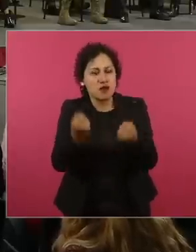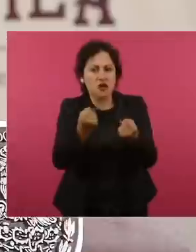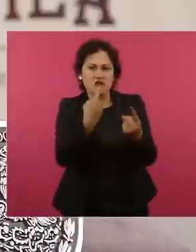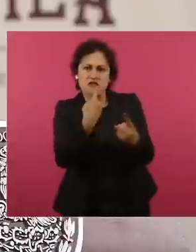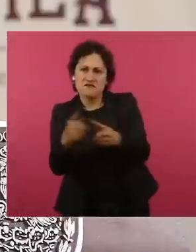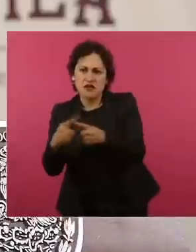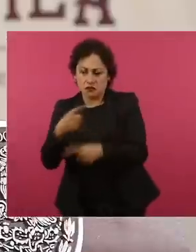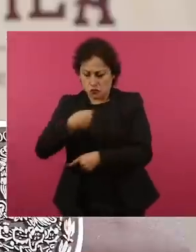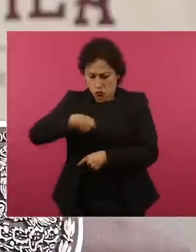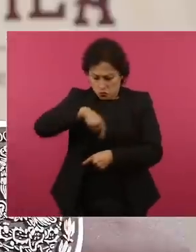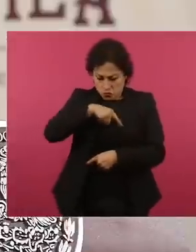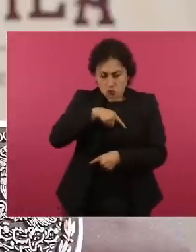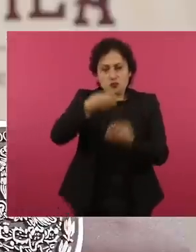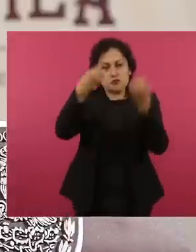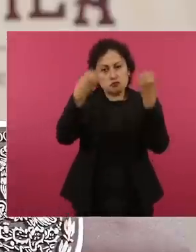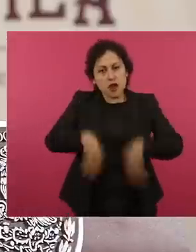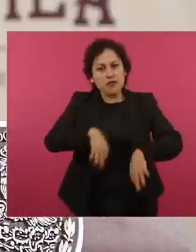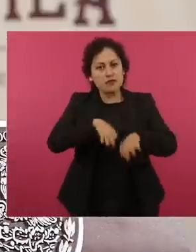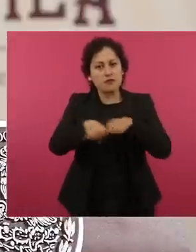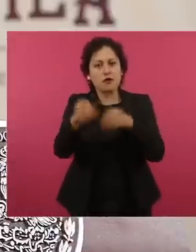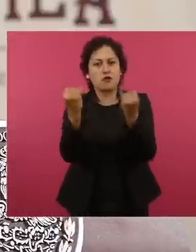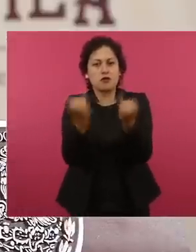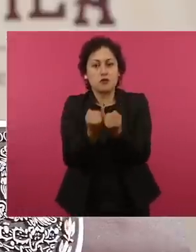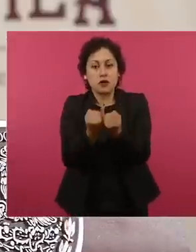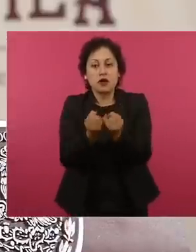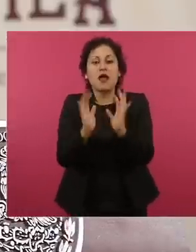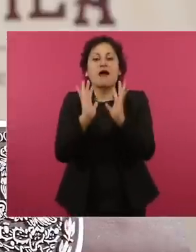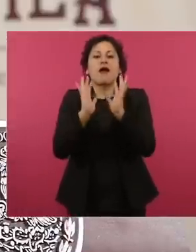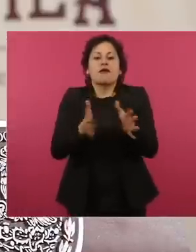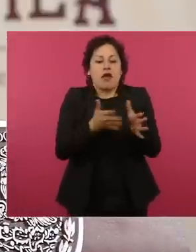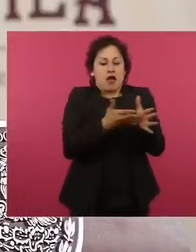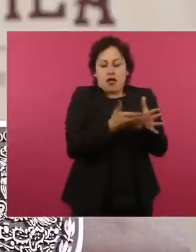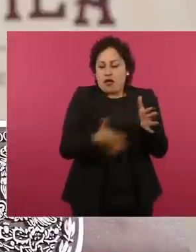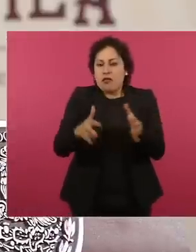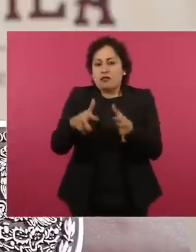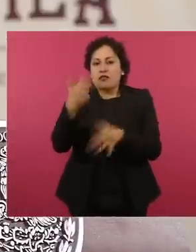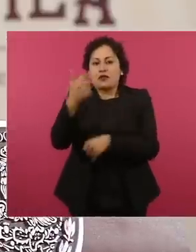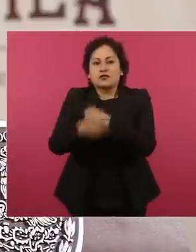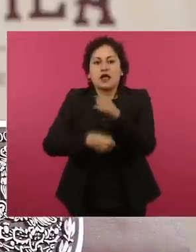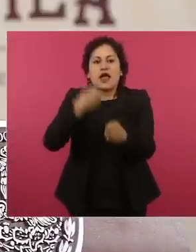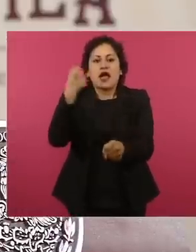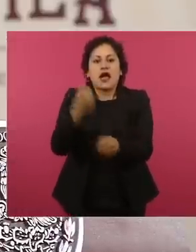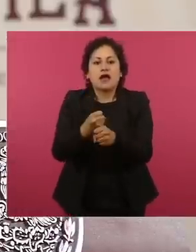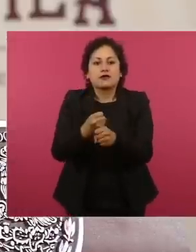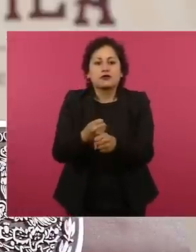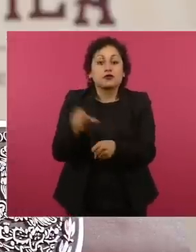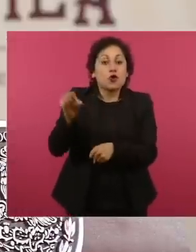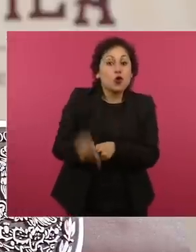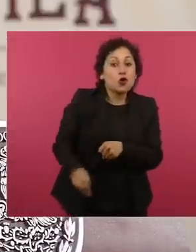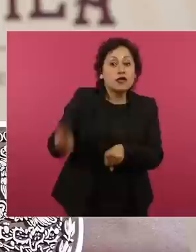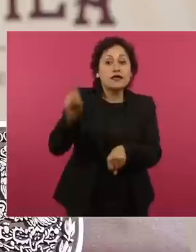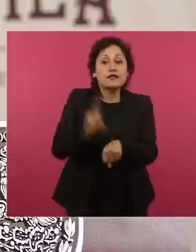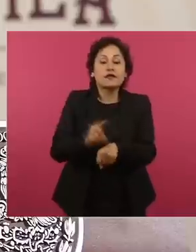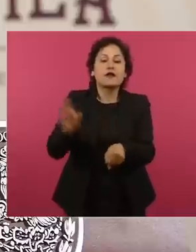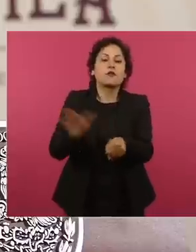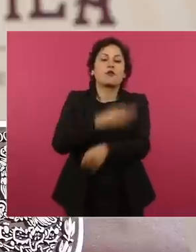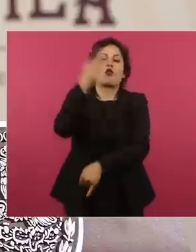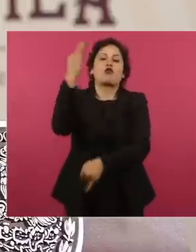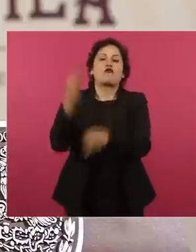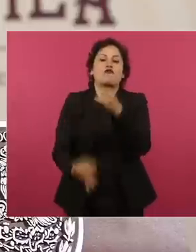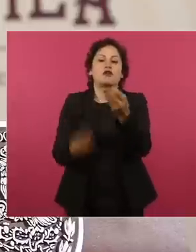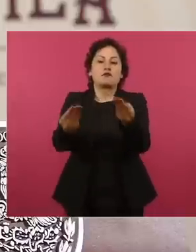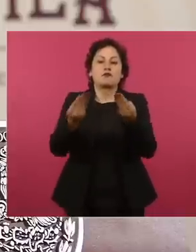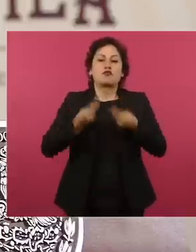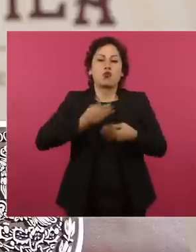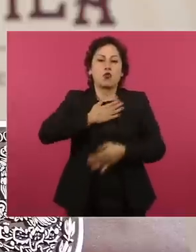sin trabajo. 13 años han pasado y hasta este día estamos recibiendo justicia.